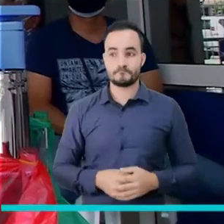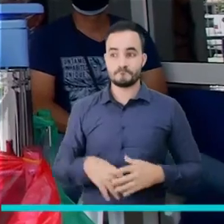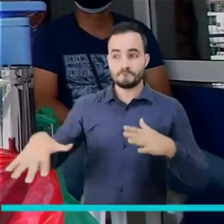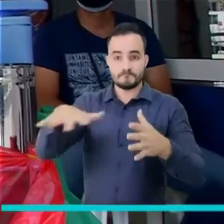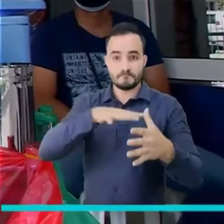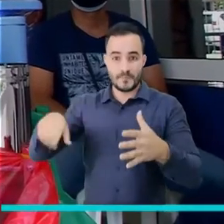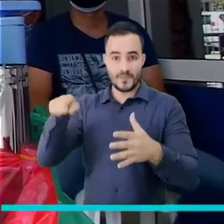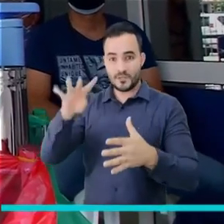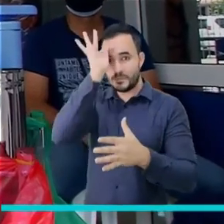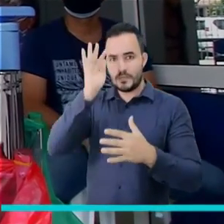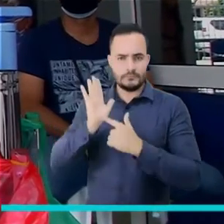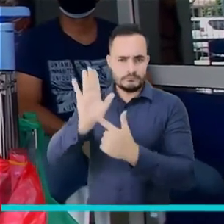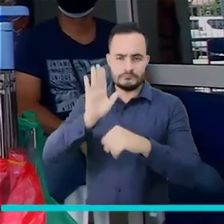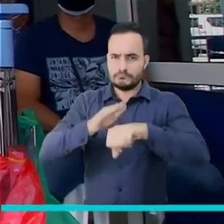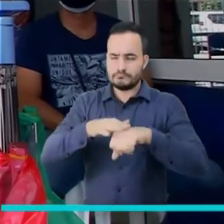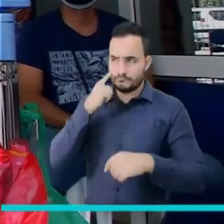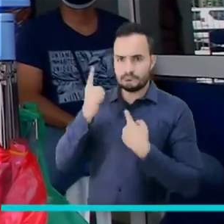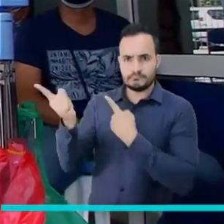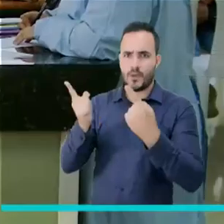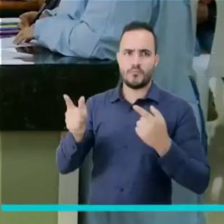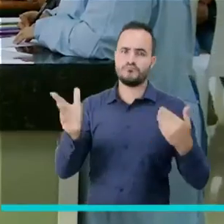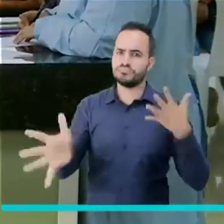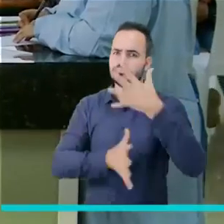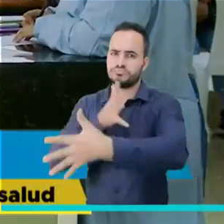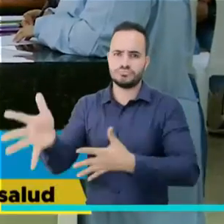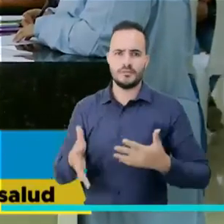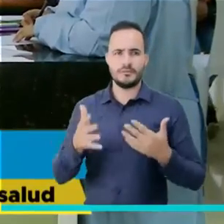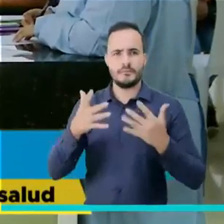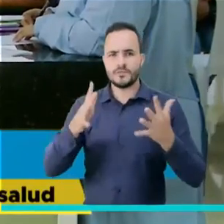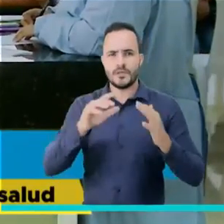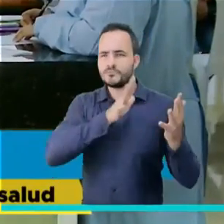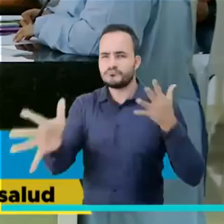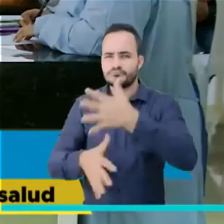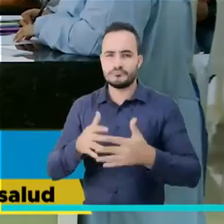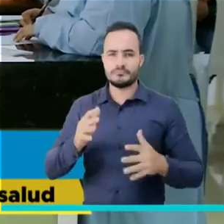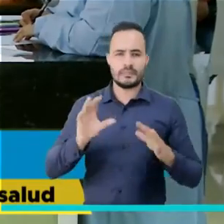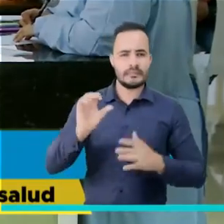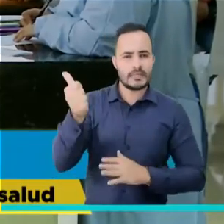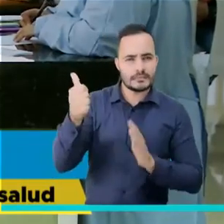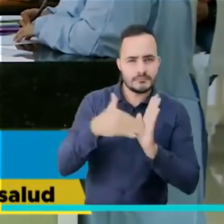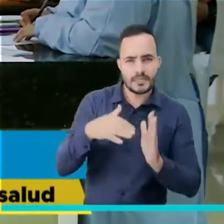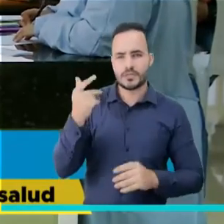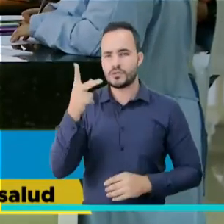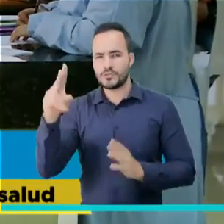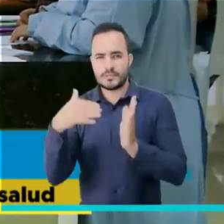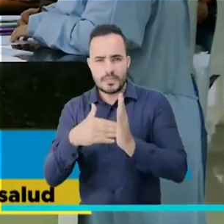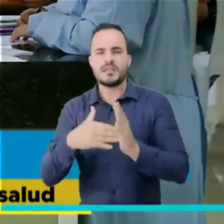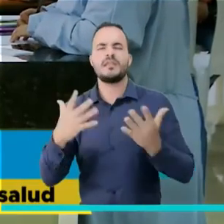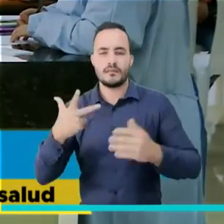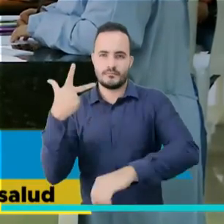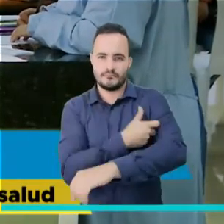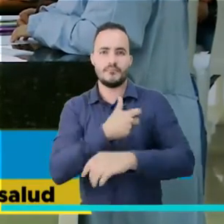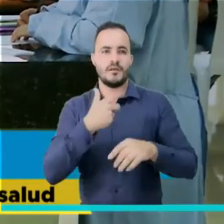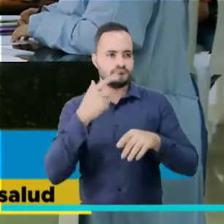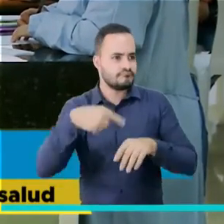El punto masivo de la 80 es un punto que tiene mucho movimiento, que a la fecha hemos aplicado entre